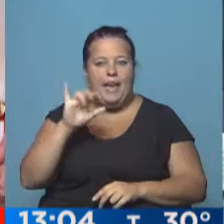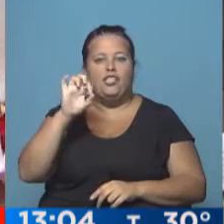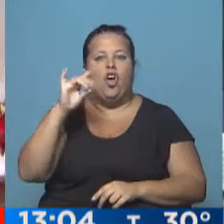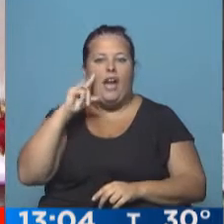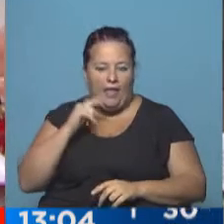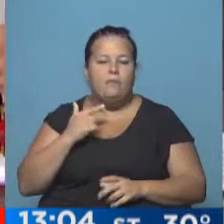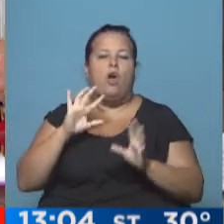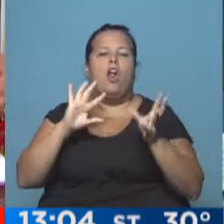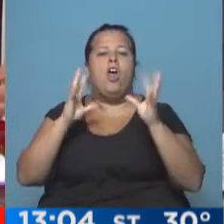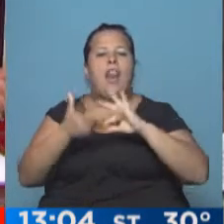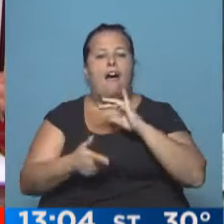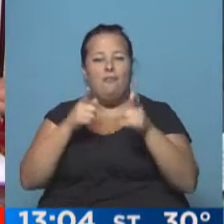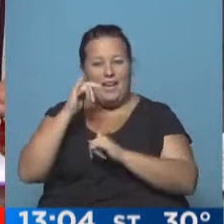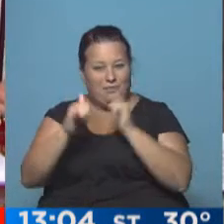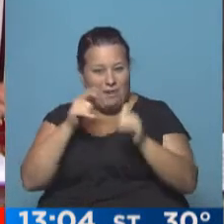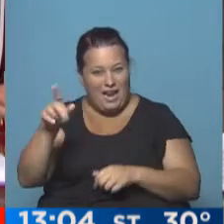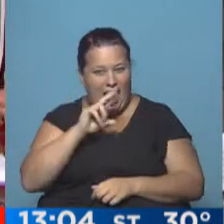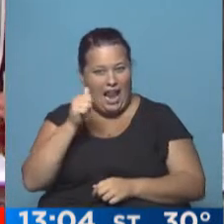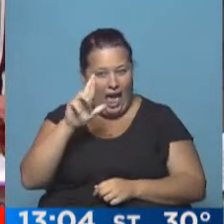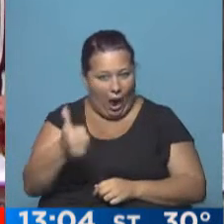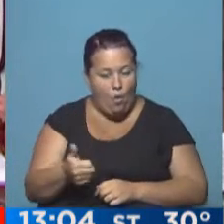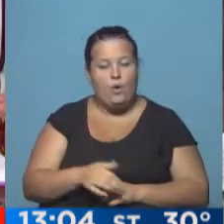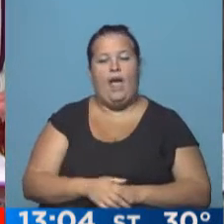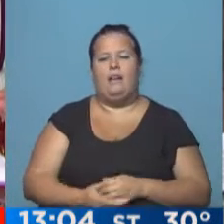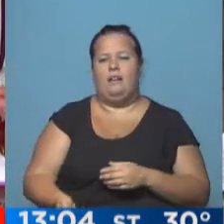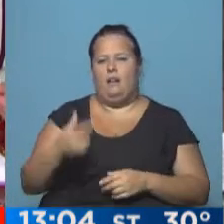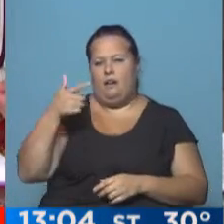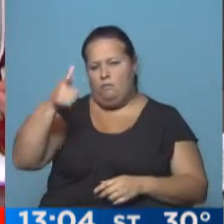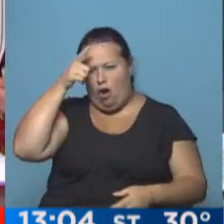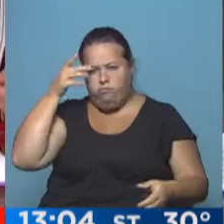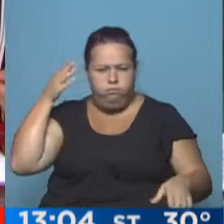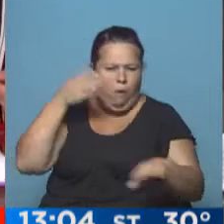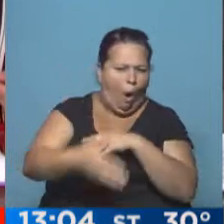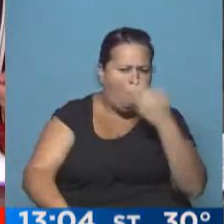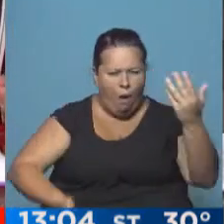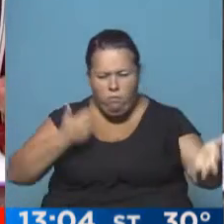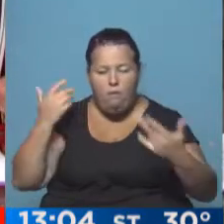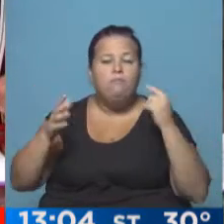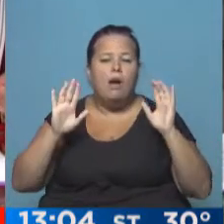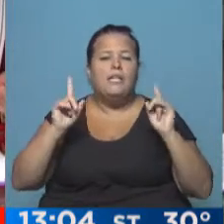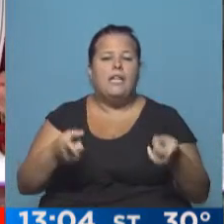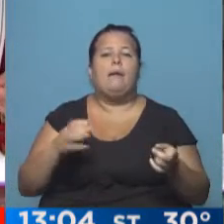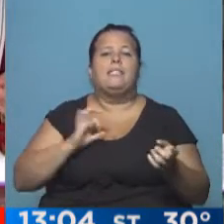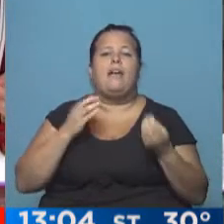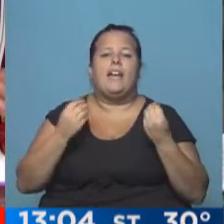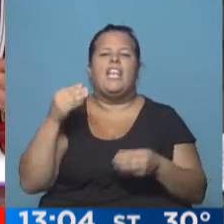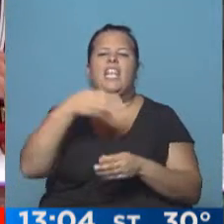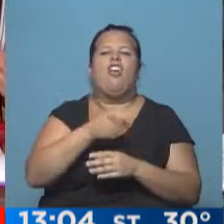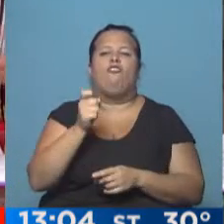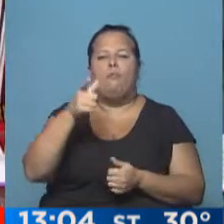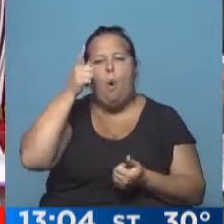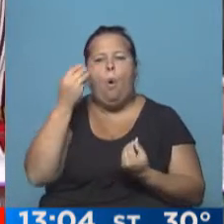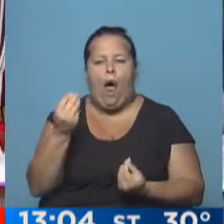particularidades que nos estaba señalando recién Laura Mayock y la violencia con la que irrumpieron, y bueno, y también conocer las fuerzas que actuaron en este